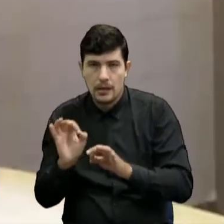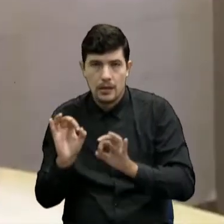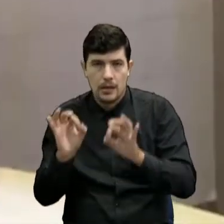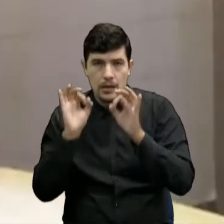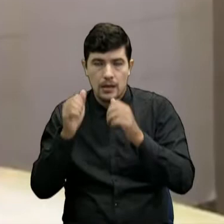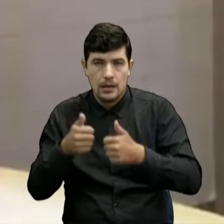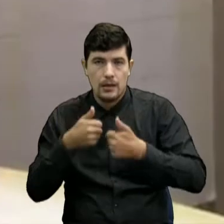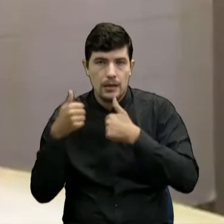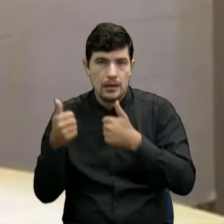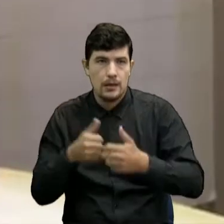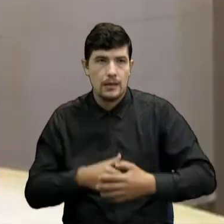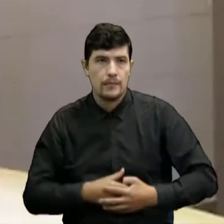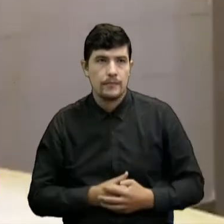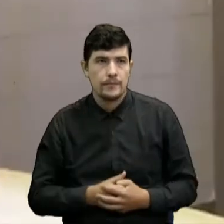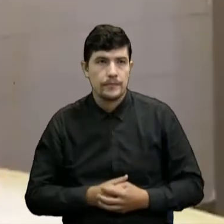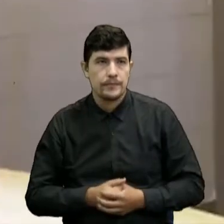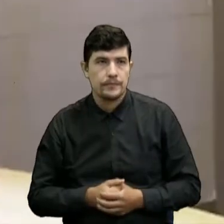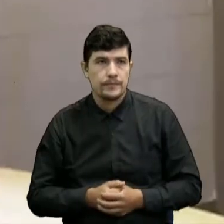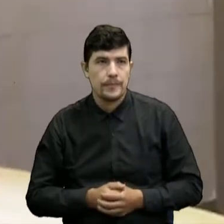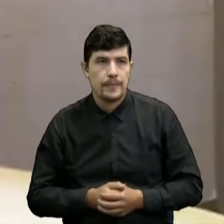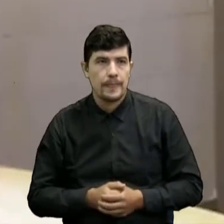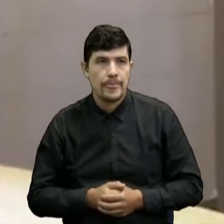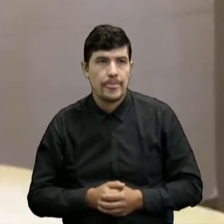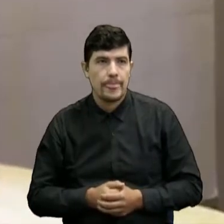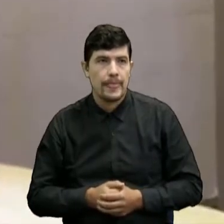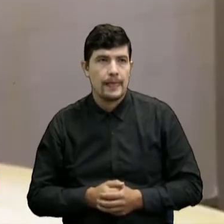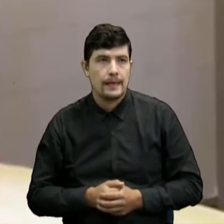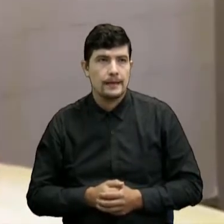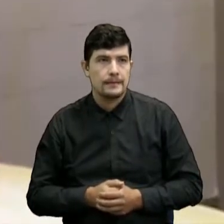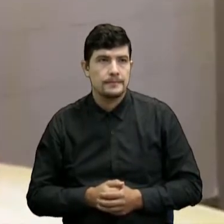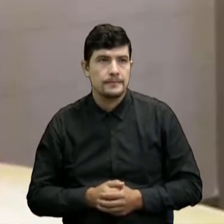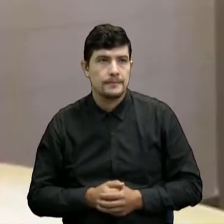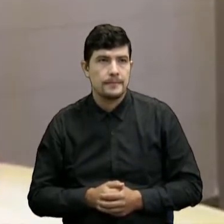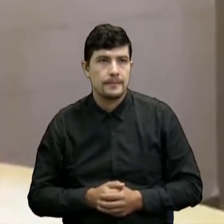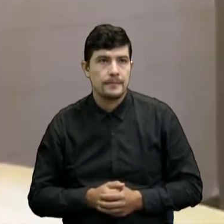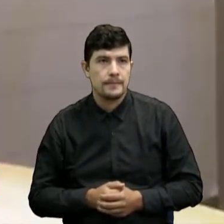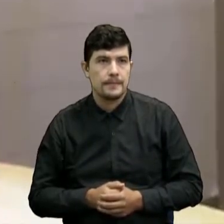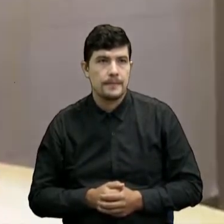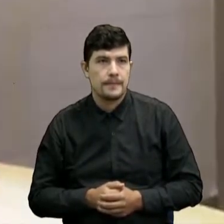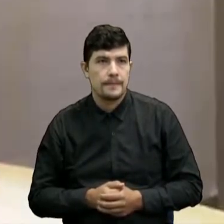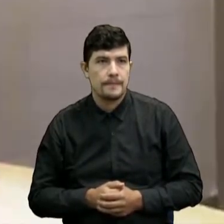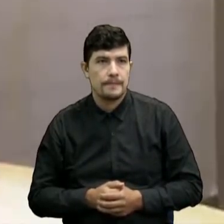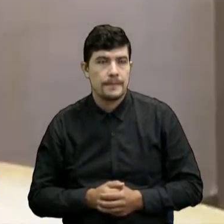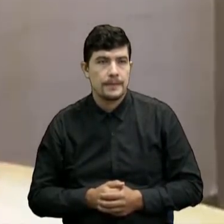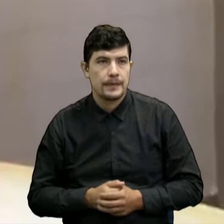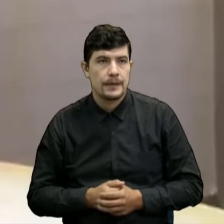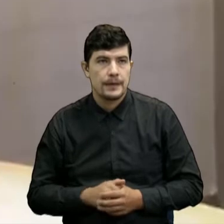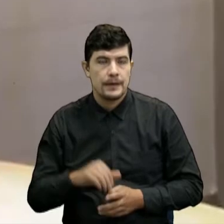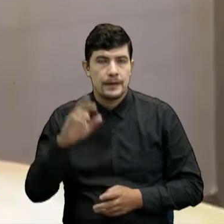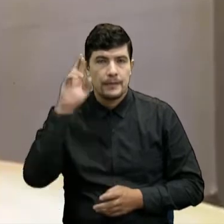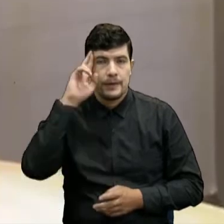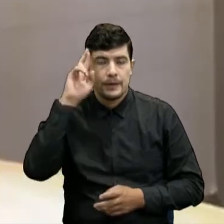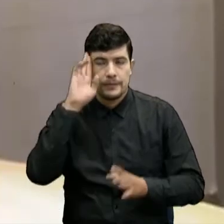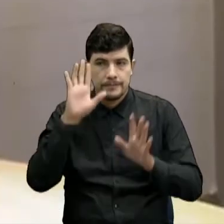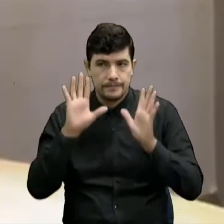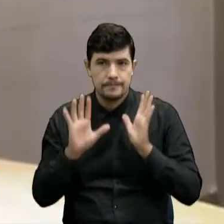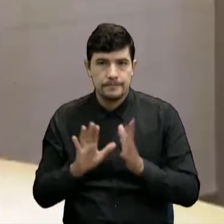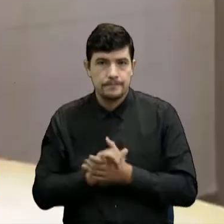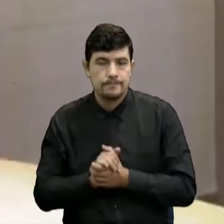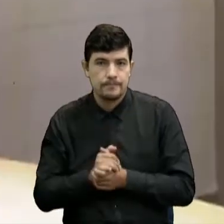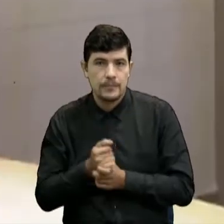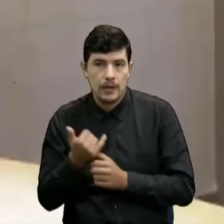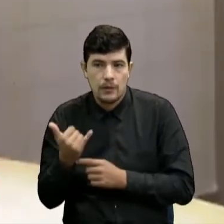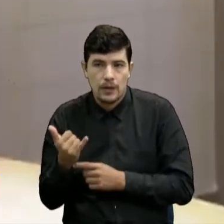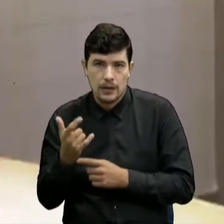mucho más rápida y más segura. Así que será pequeña, unos